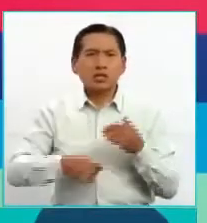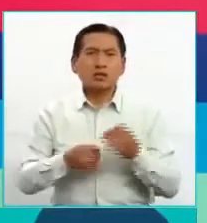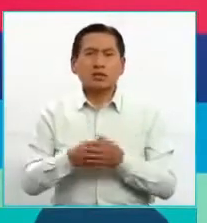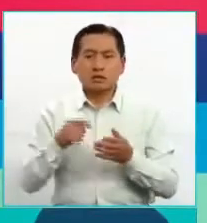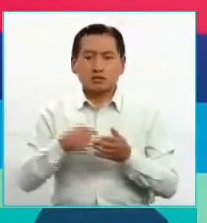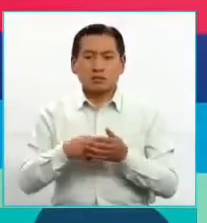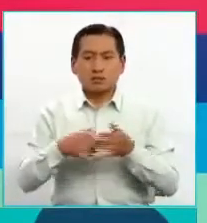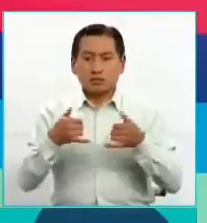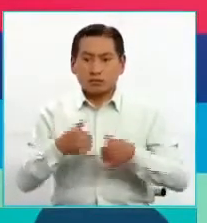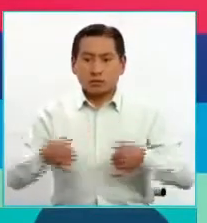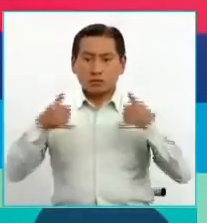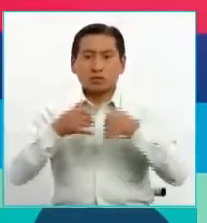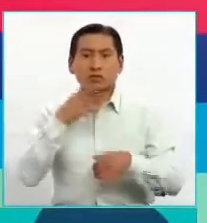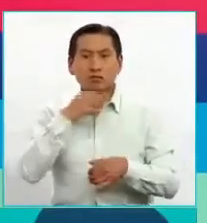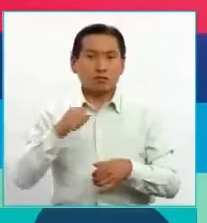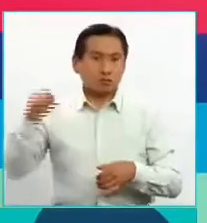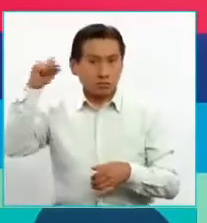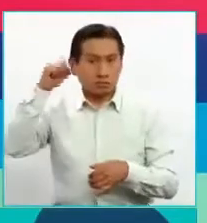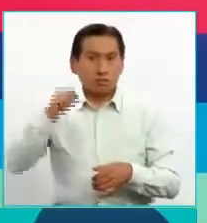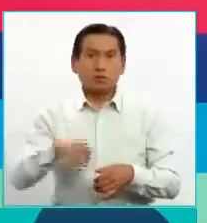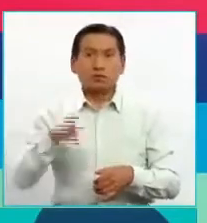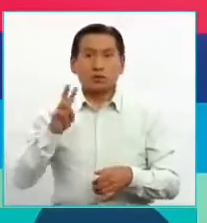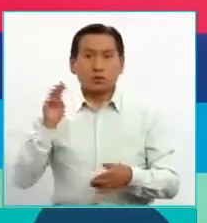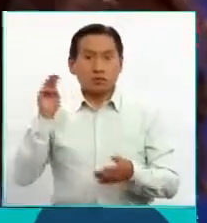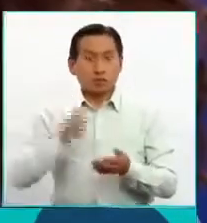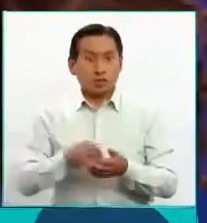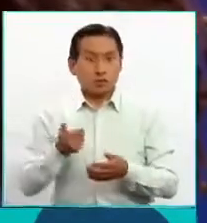los premios Eduardo Avaroa de la gestión 2019.